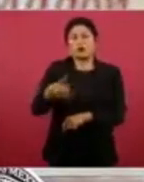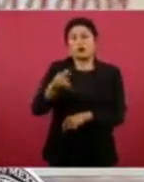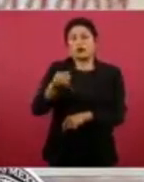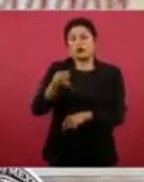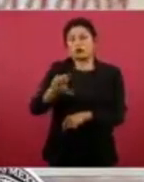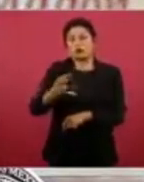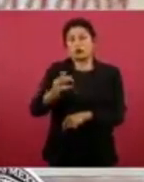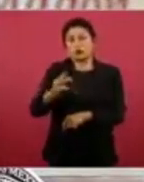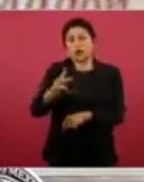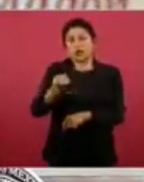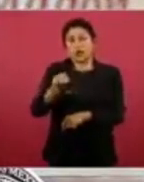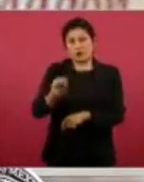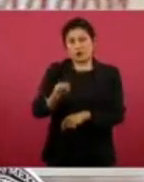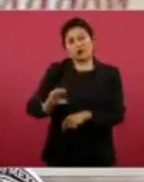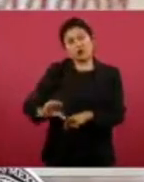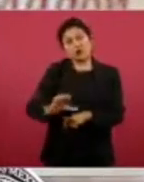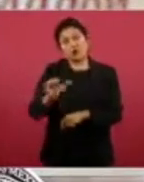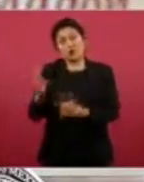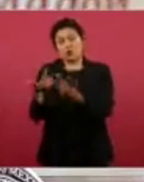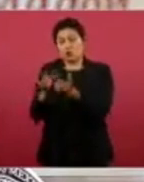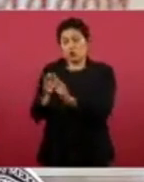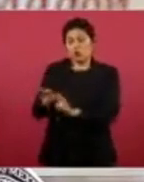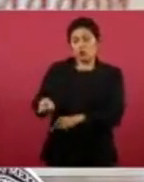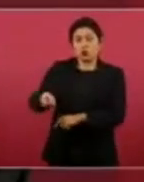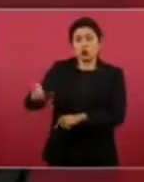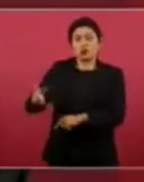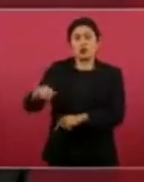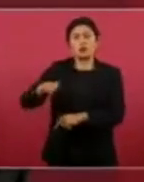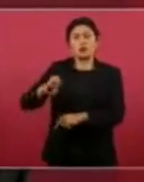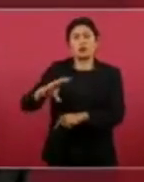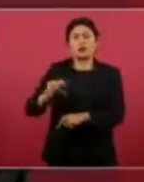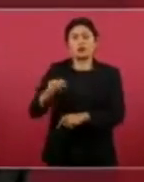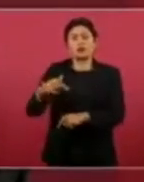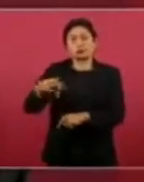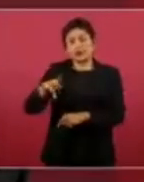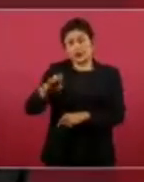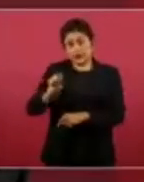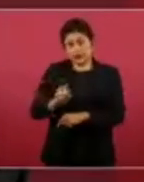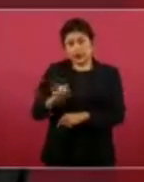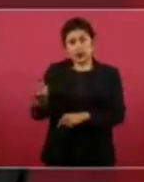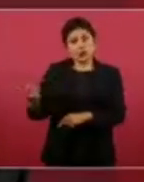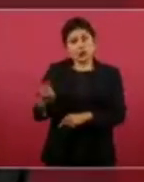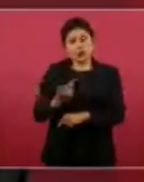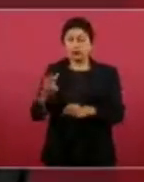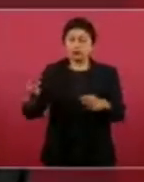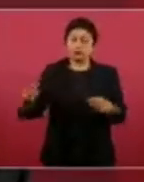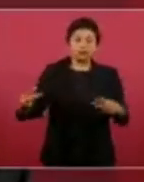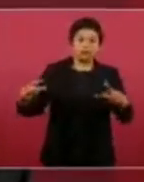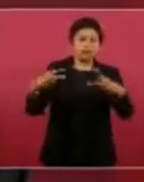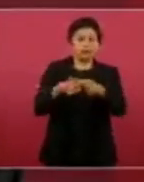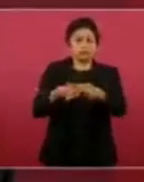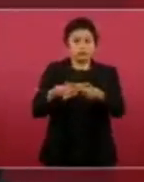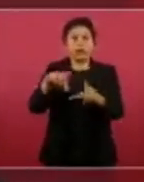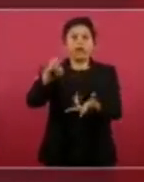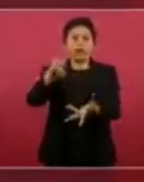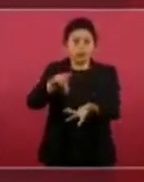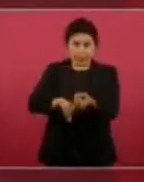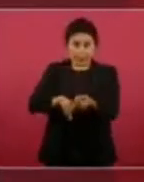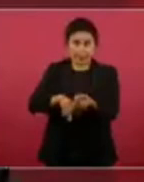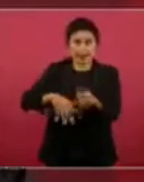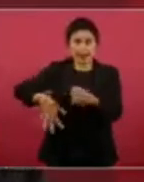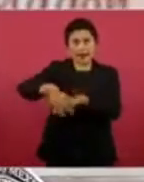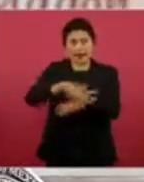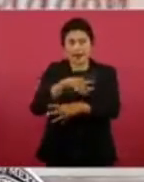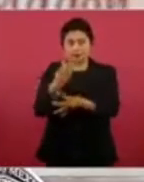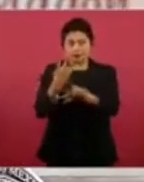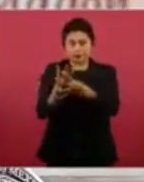atacados por un grupo rival denominado los mechicles, generando una riña al interior de este centro